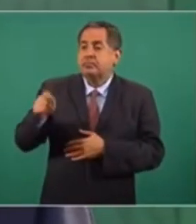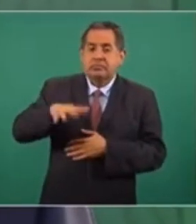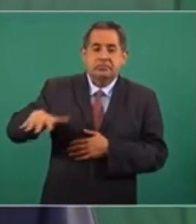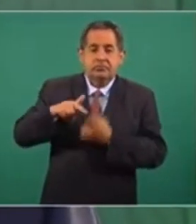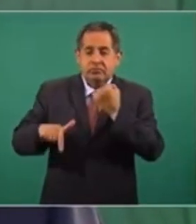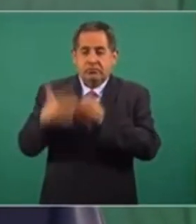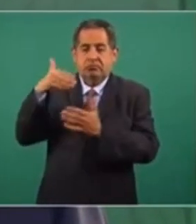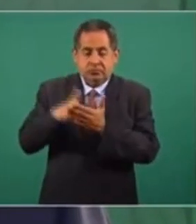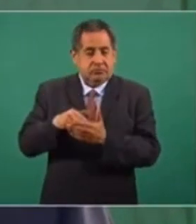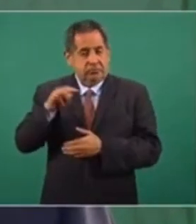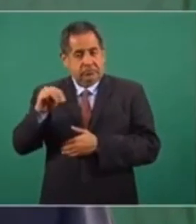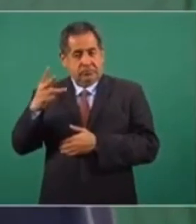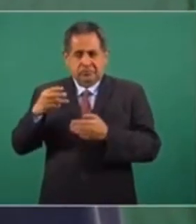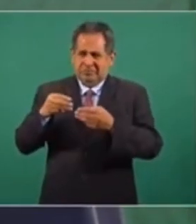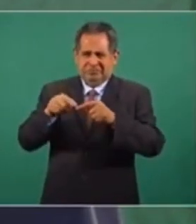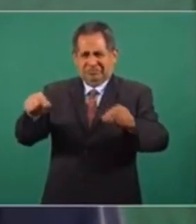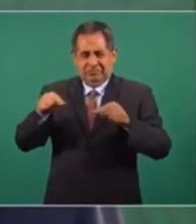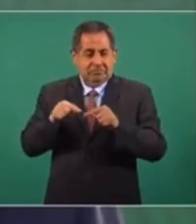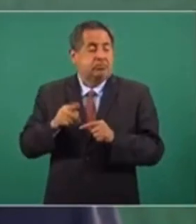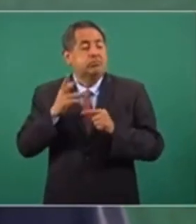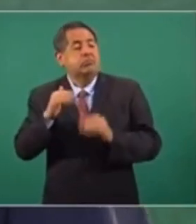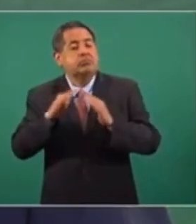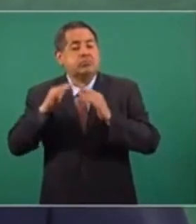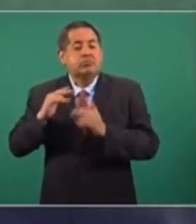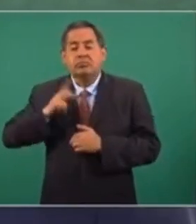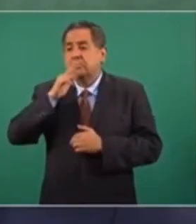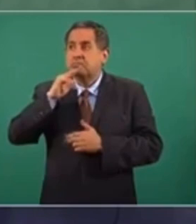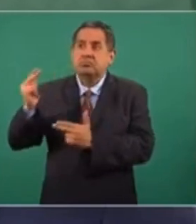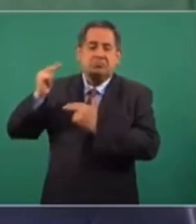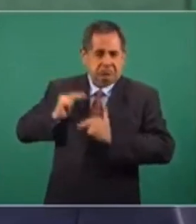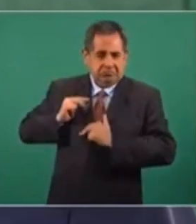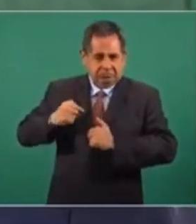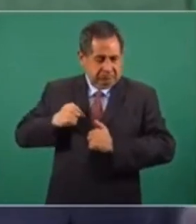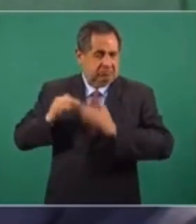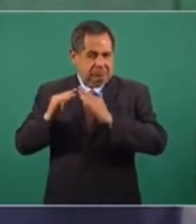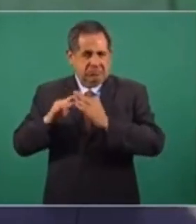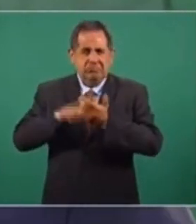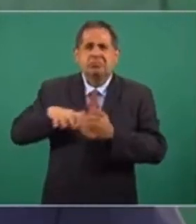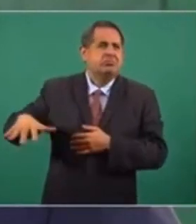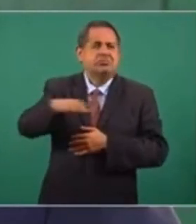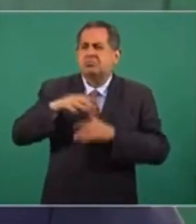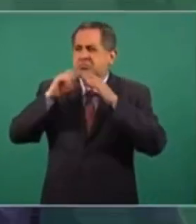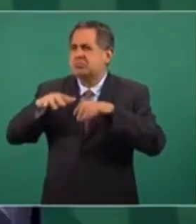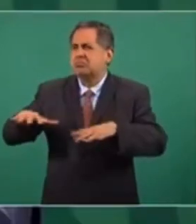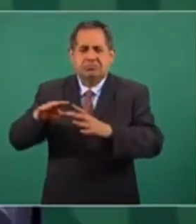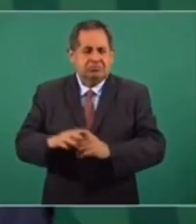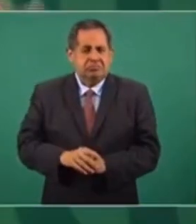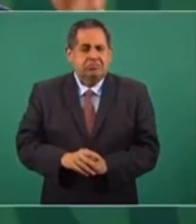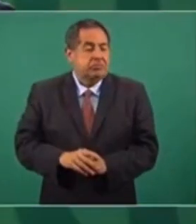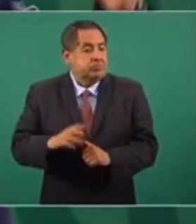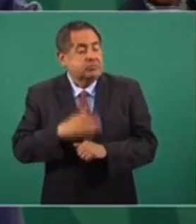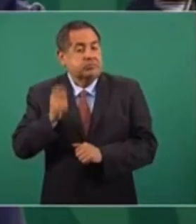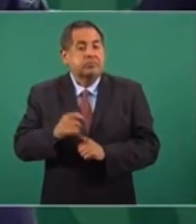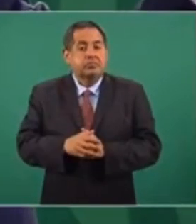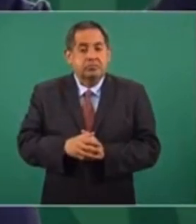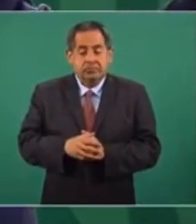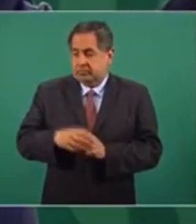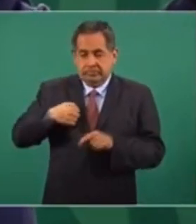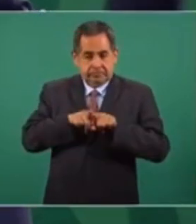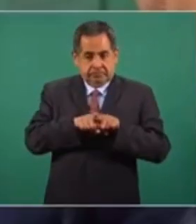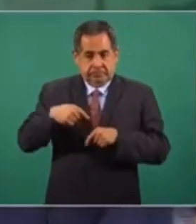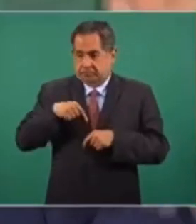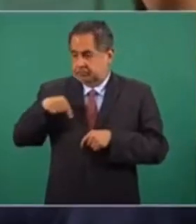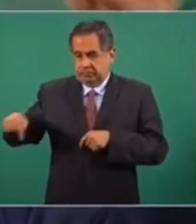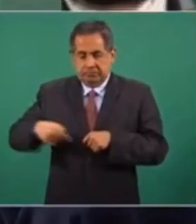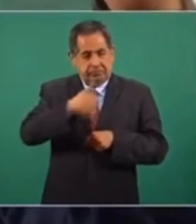metros cuadrados, una casa que me heredó. Le daban mis padres, una quinta, porque a cada hermano